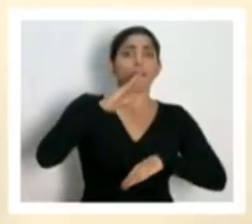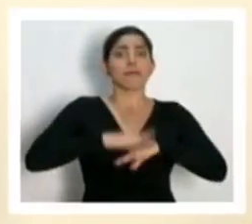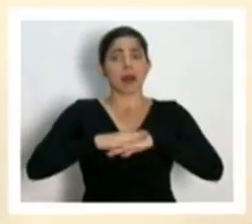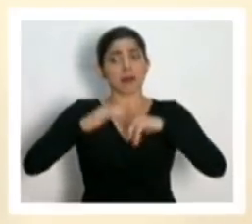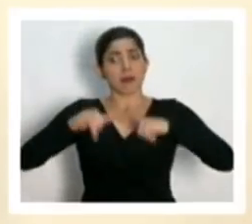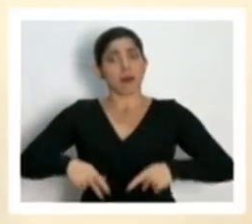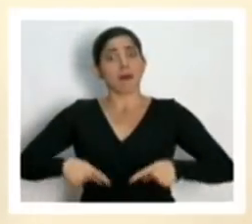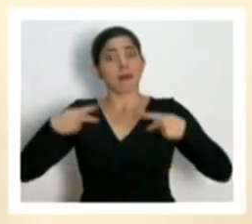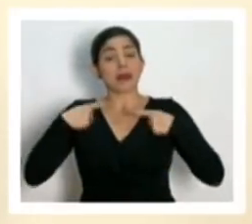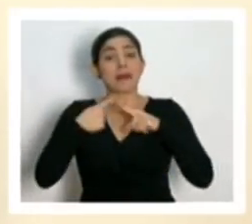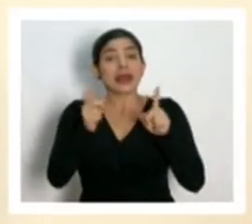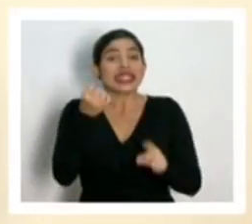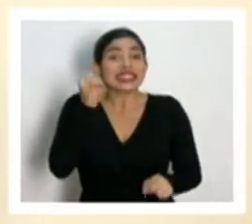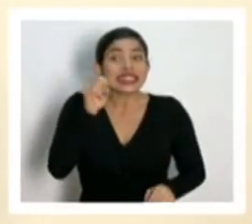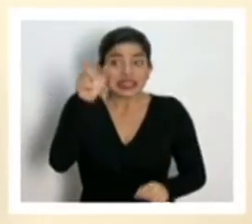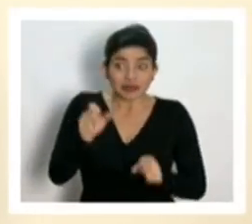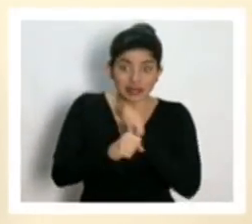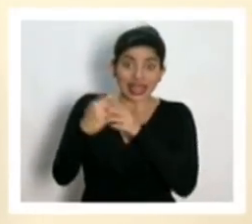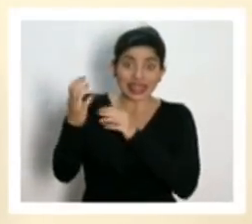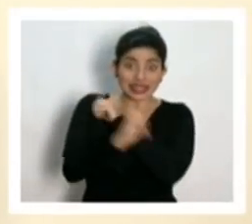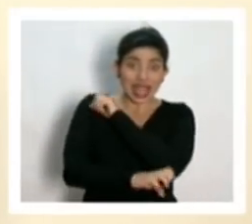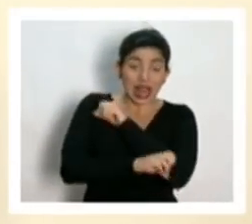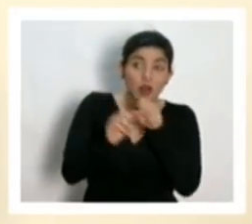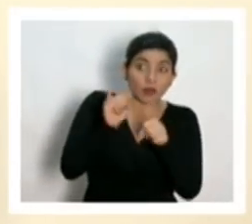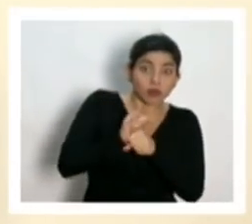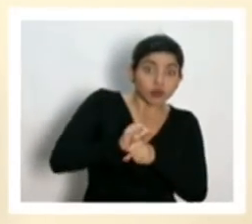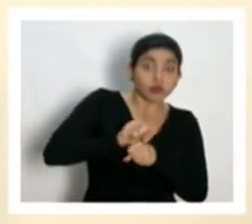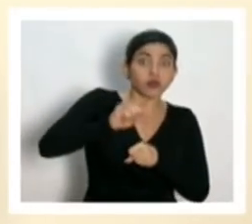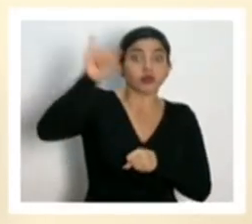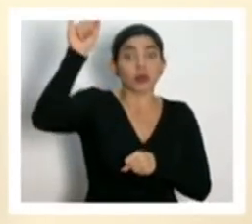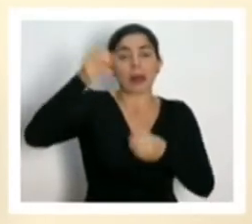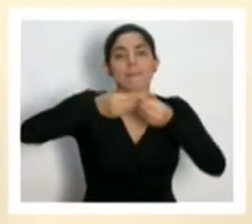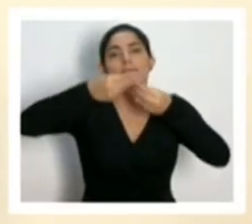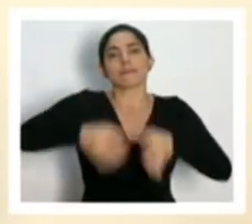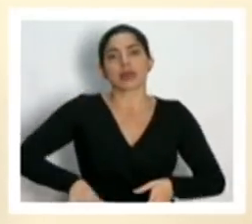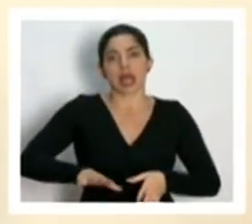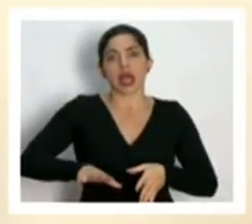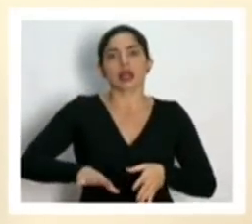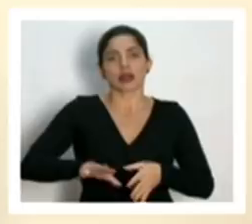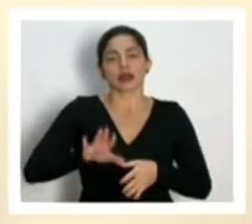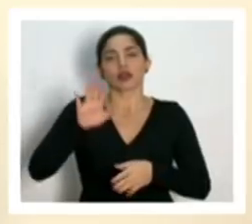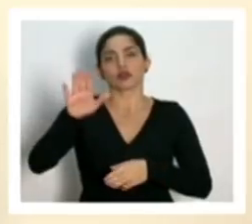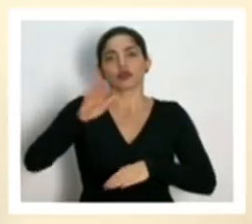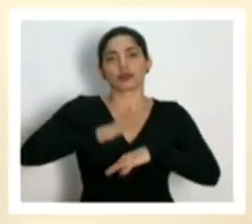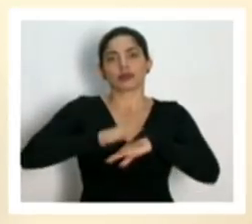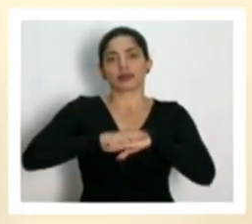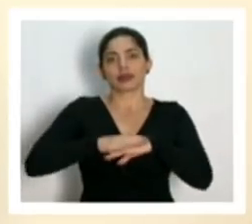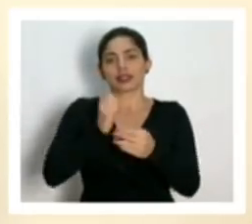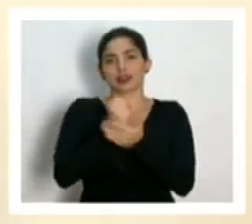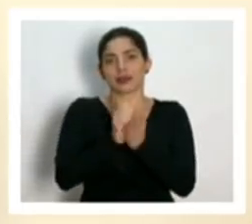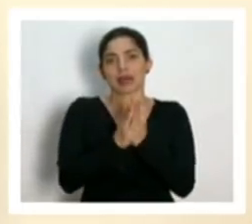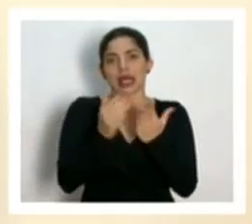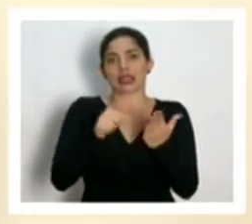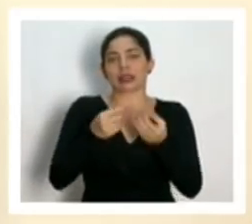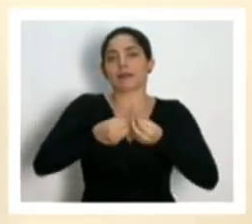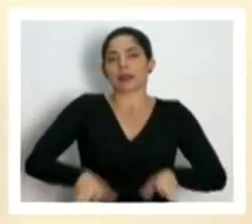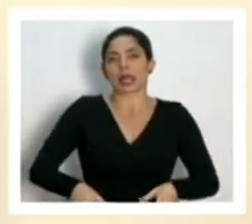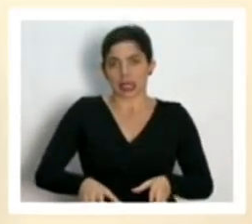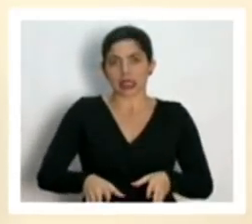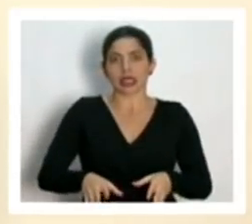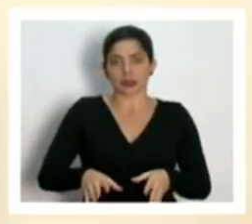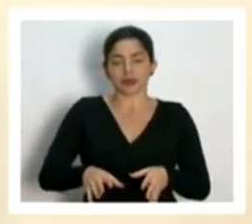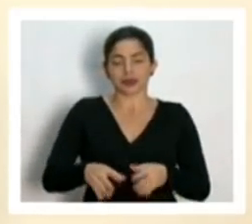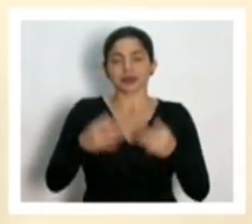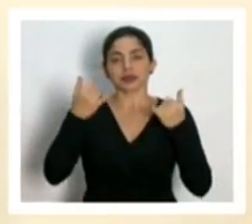que abandone el territorio nacional perderá automáticamente su estatus migratorio. Vamos a